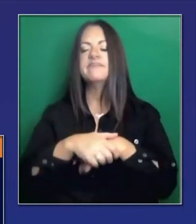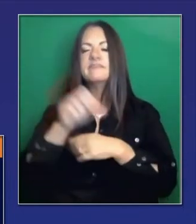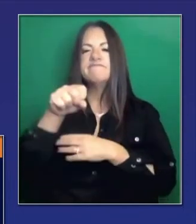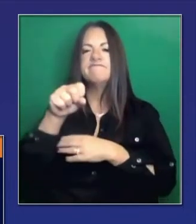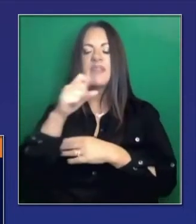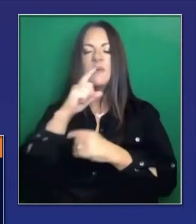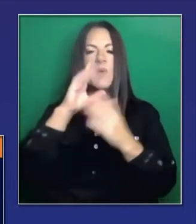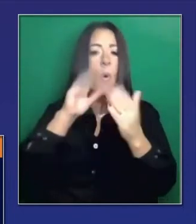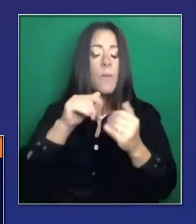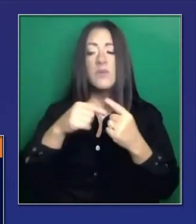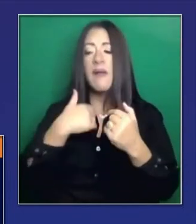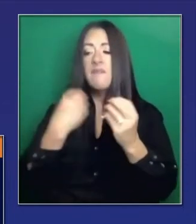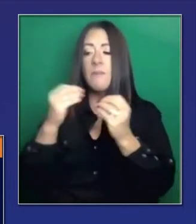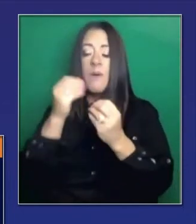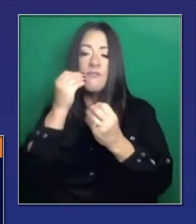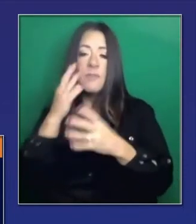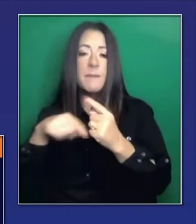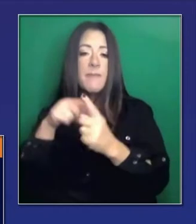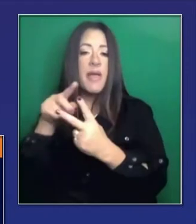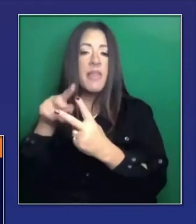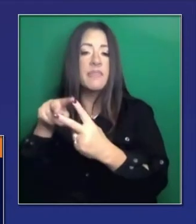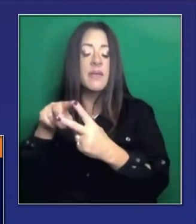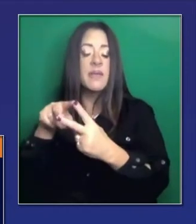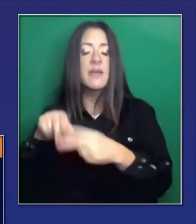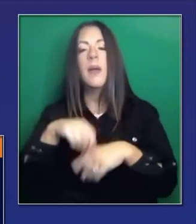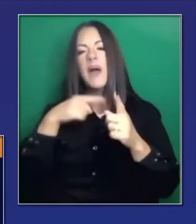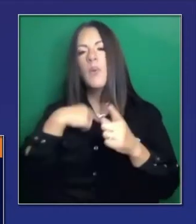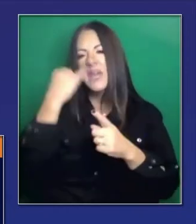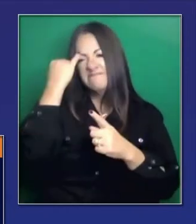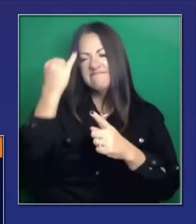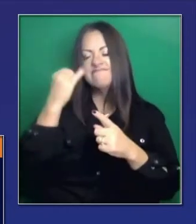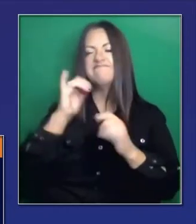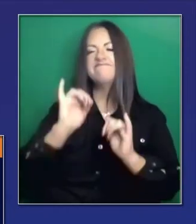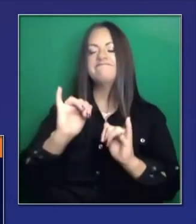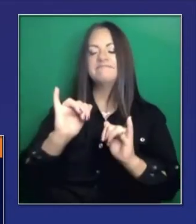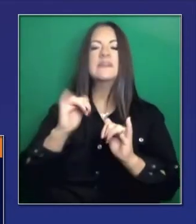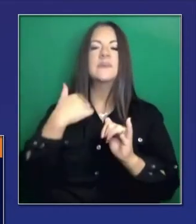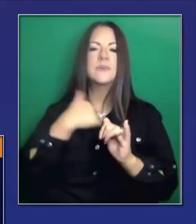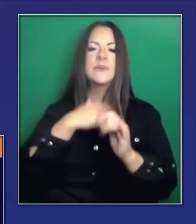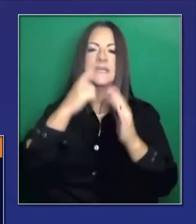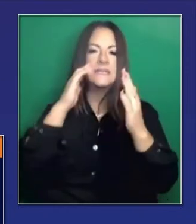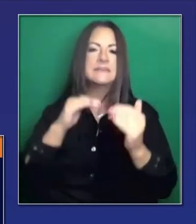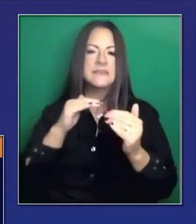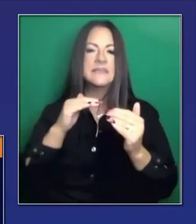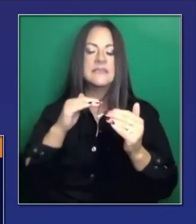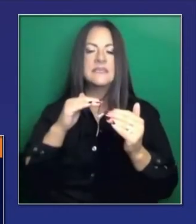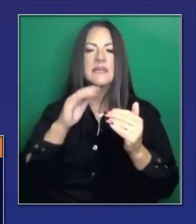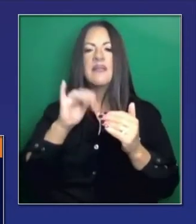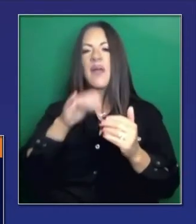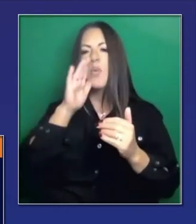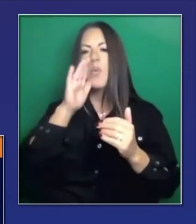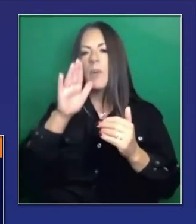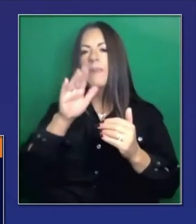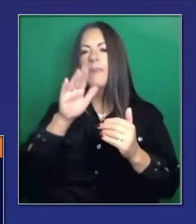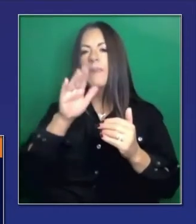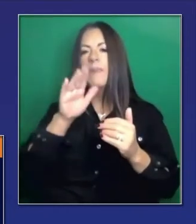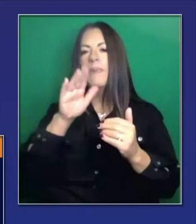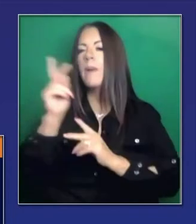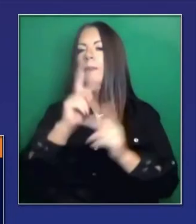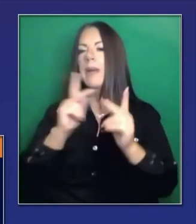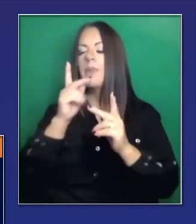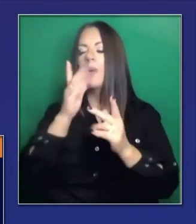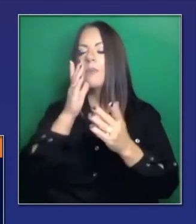resultados de esas pruebas. Nos imaginamos o anticipamos que habrá otros que se